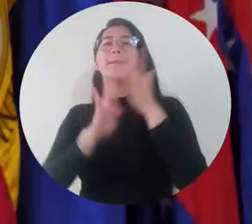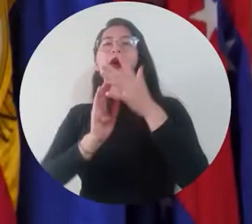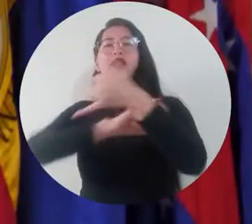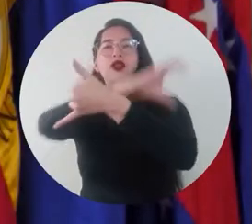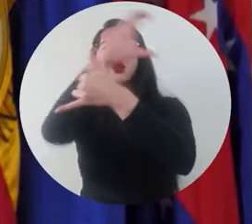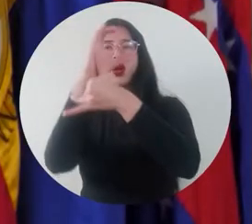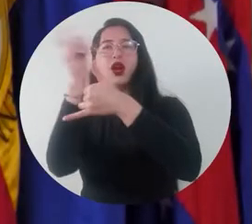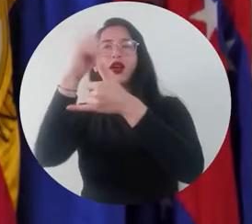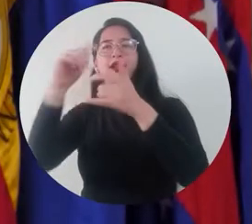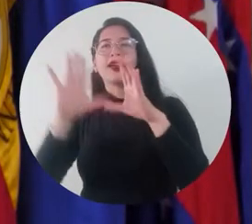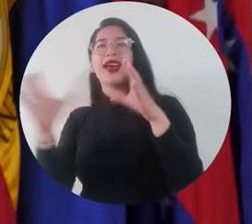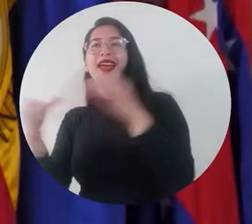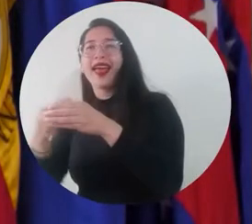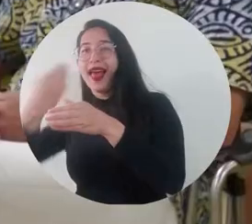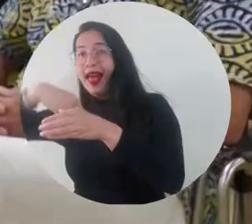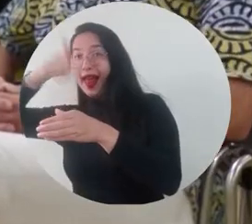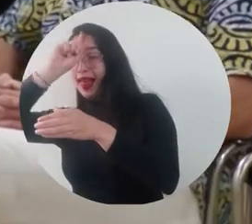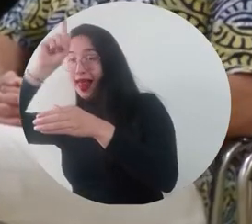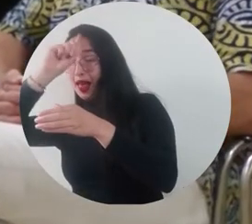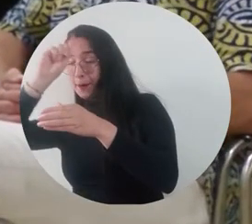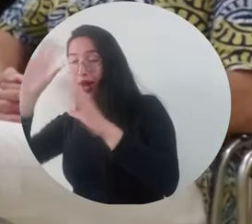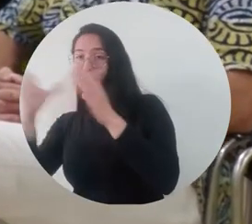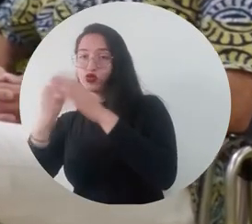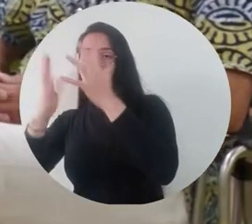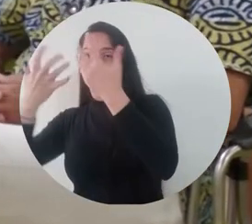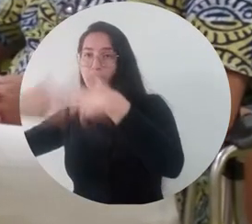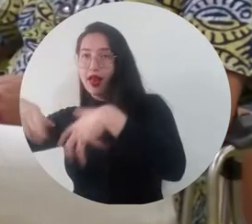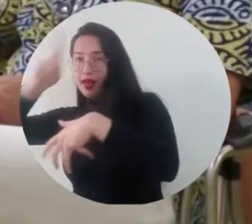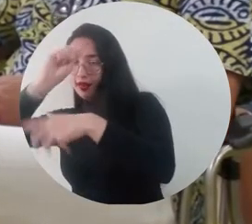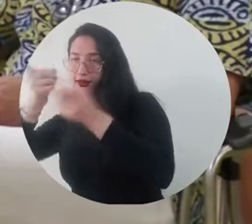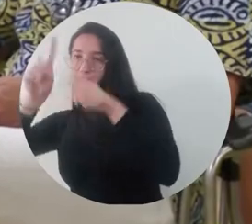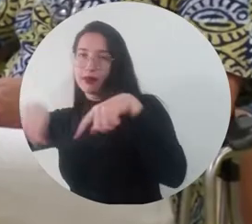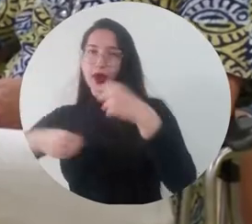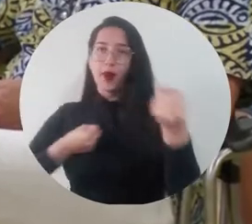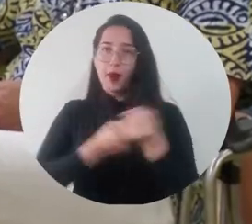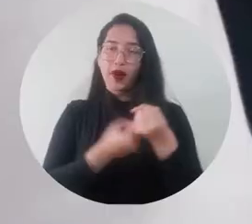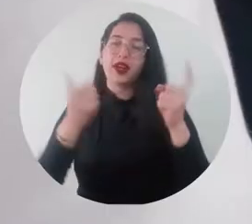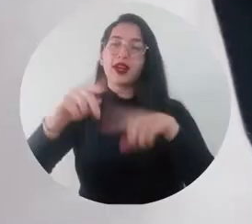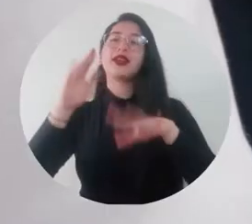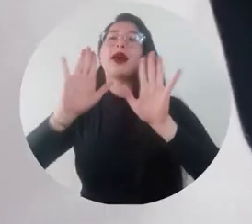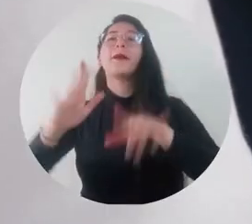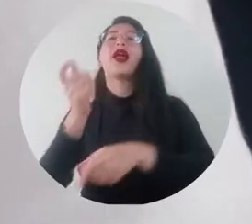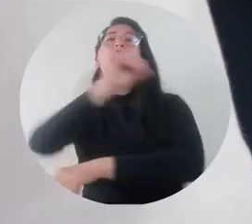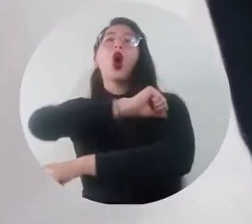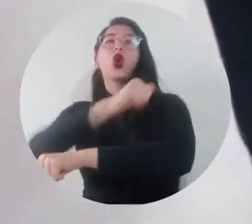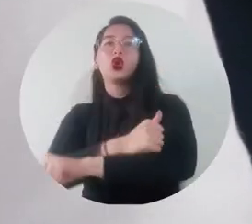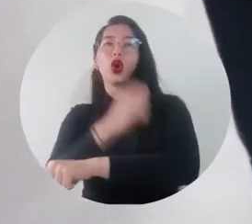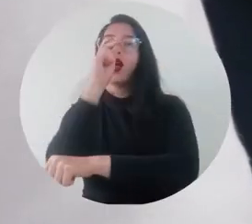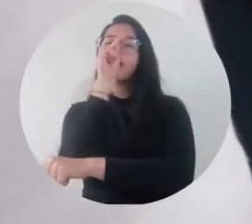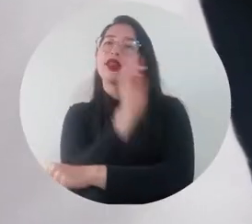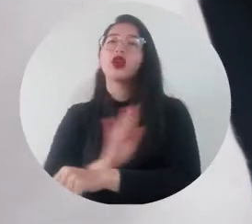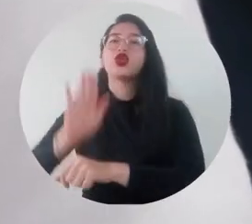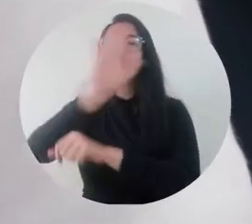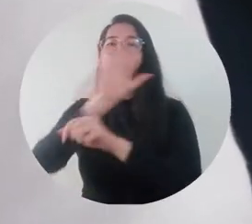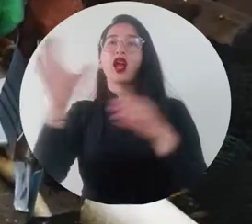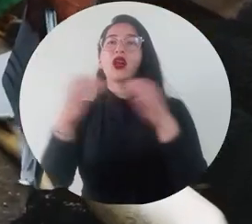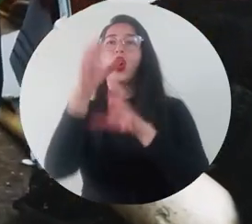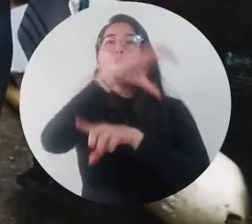marco del proyecto Manejo Integrado Marino Costero que implementa la Agencia de Cooperación Alemana para el Desarrollo con el apoyo de la